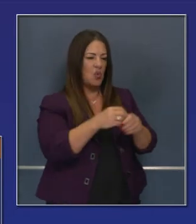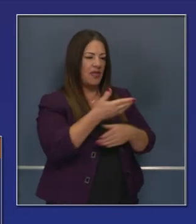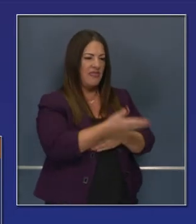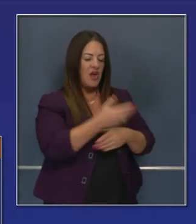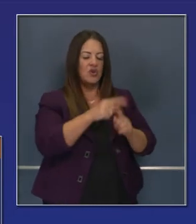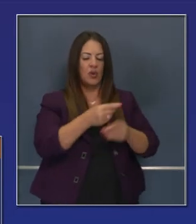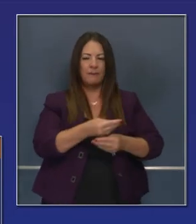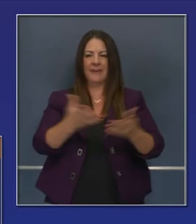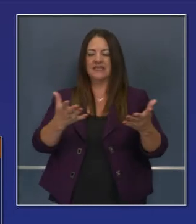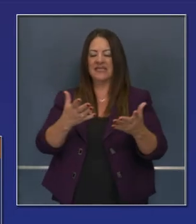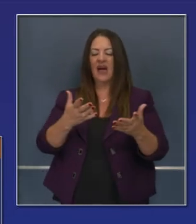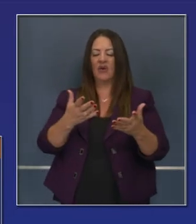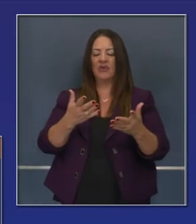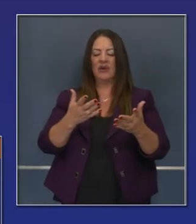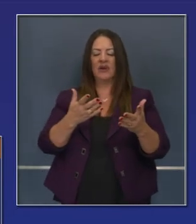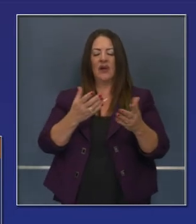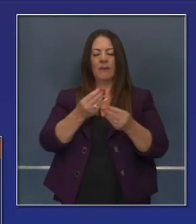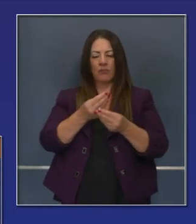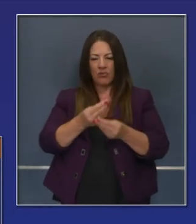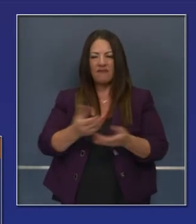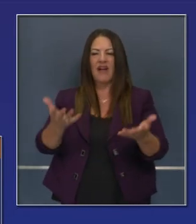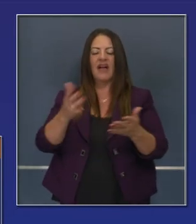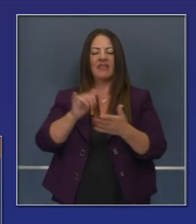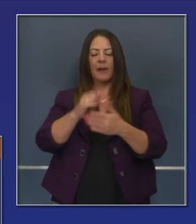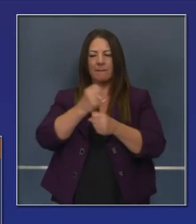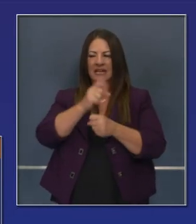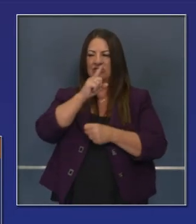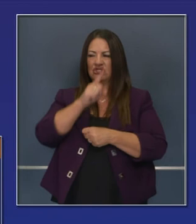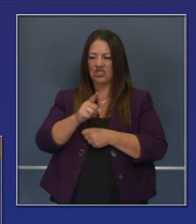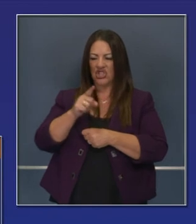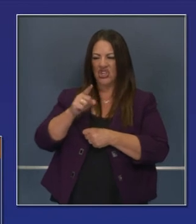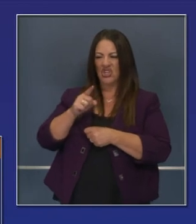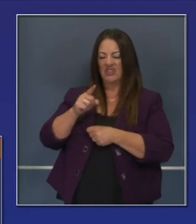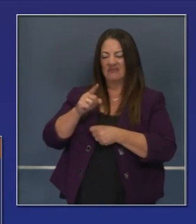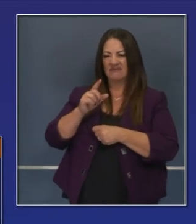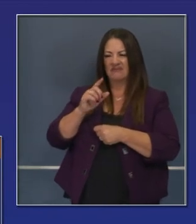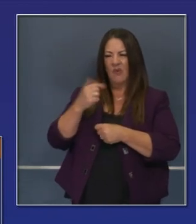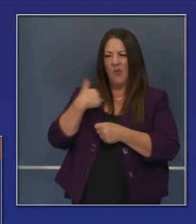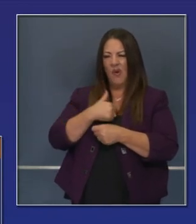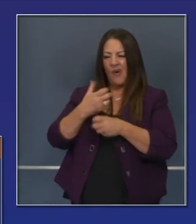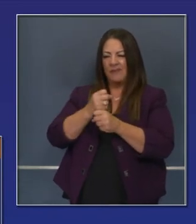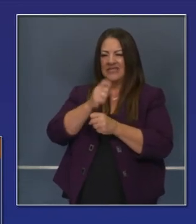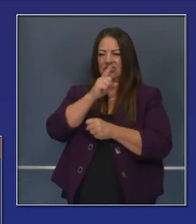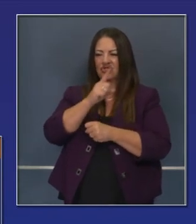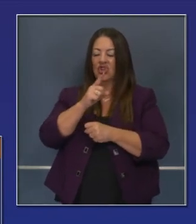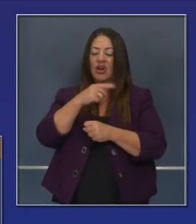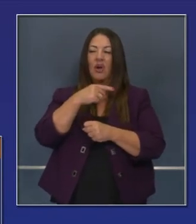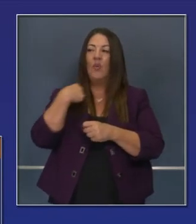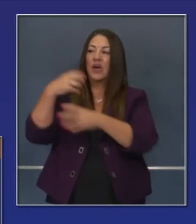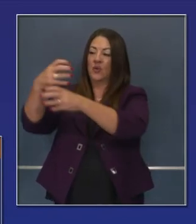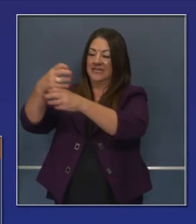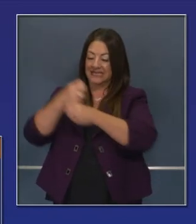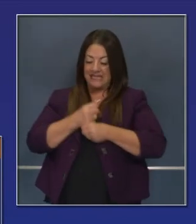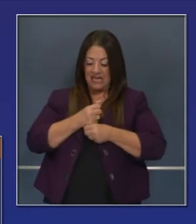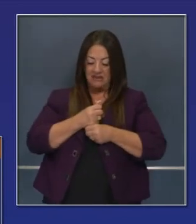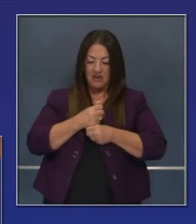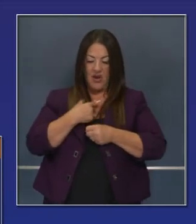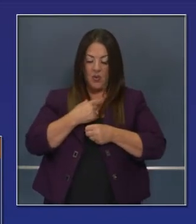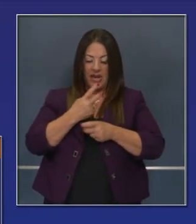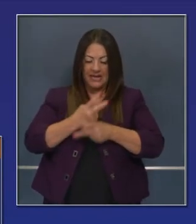de la vacuna misma, sino los protocolos relacionados a las vacunas para asegurarnos de que estén, sean